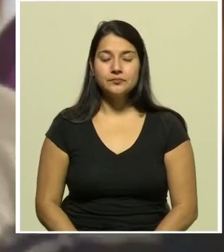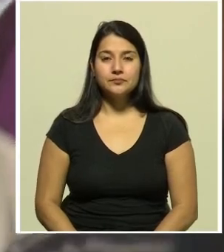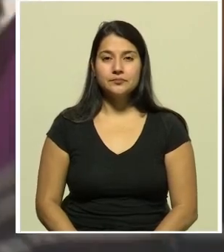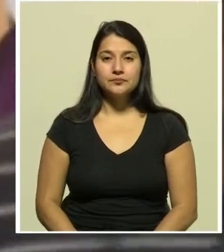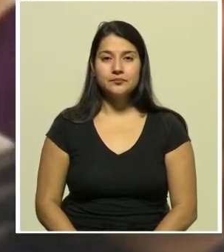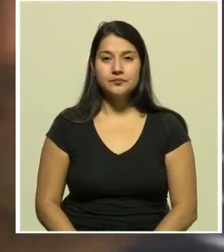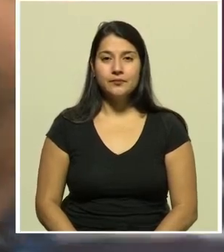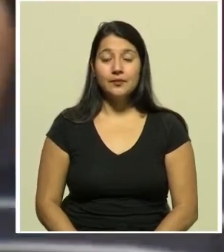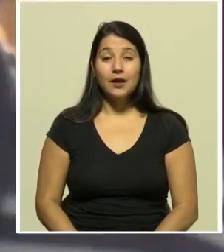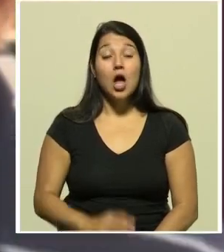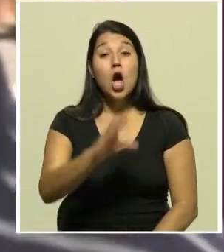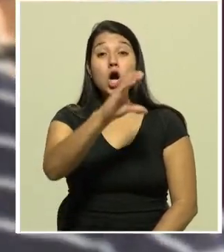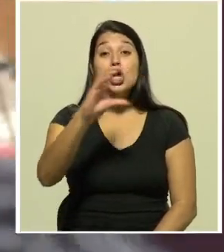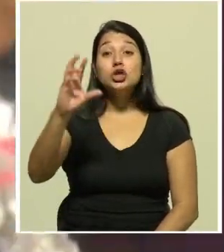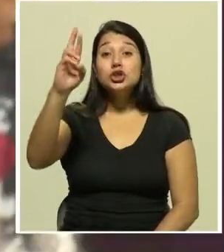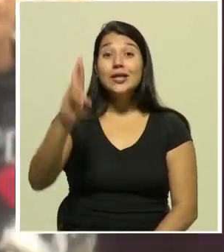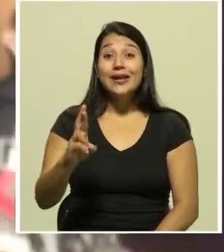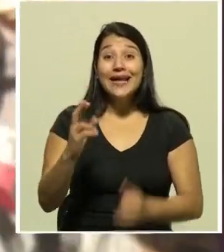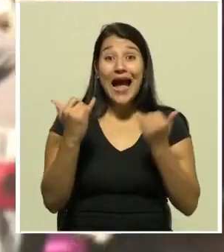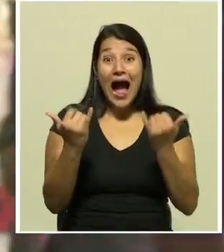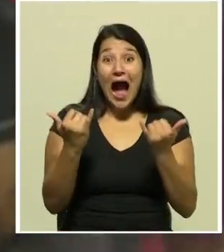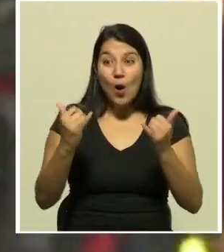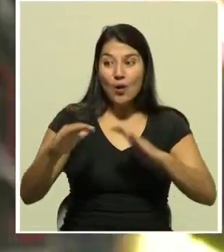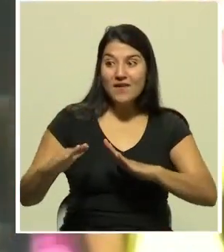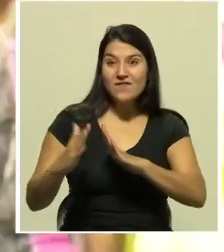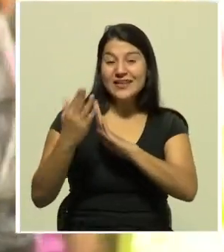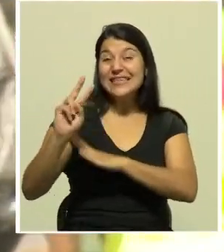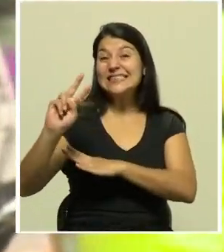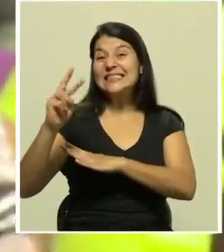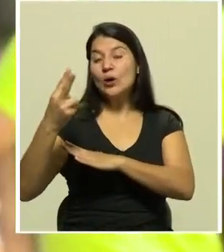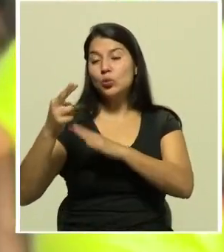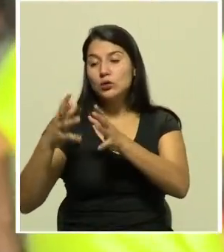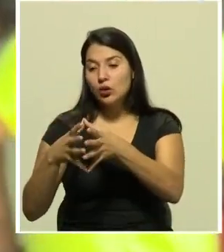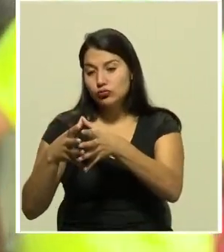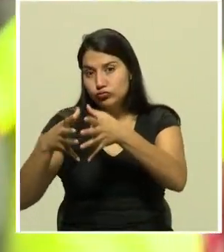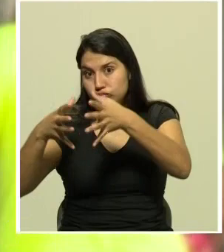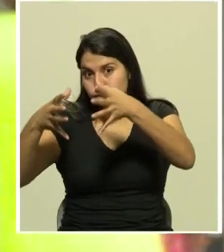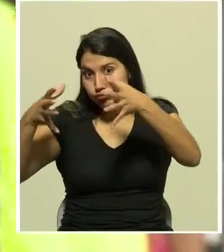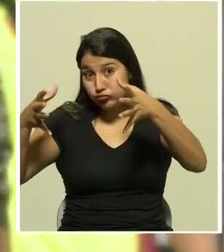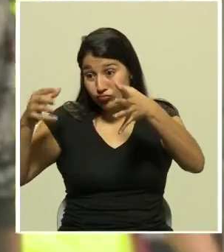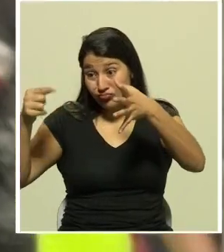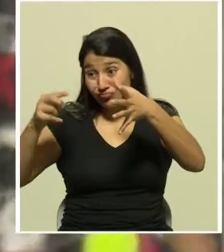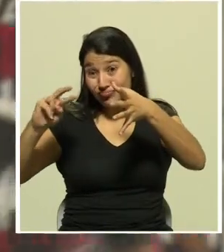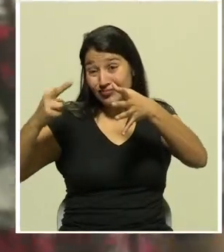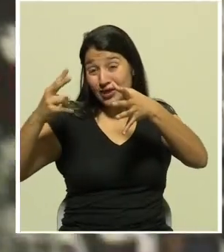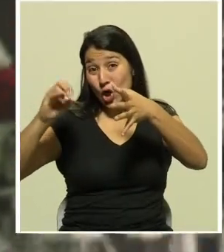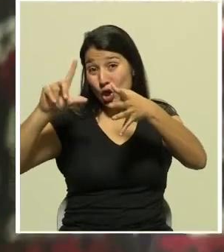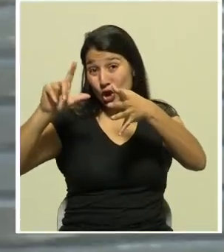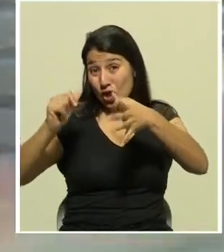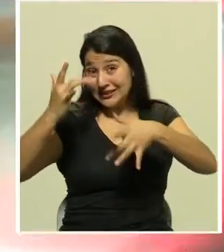el país se encuentra en medio de la segunda ola pandémica de COVID-19 la cual significa que la cantidad de personas